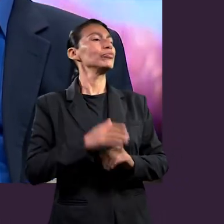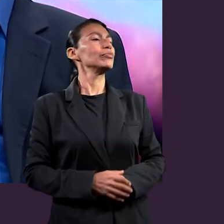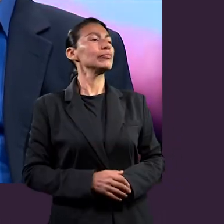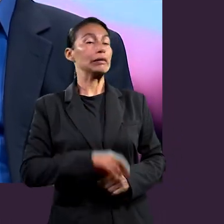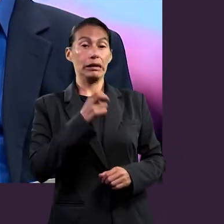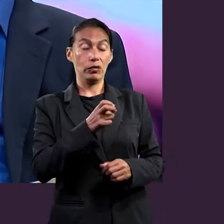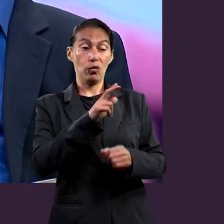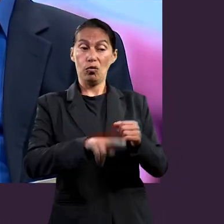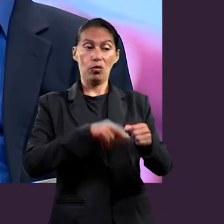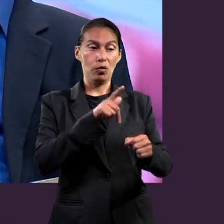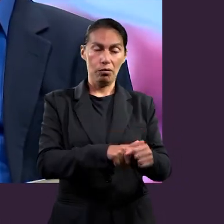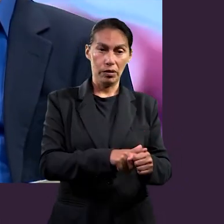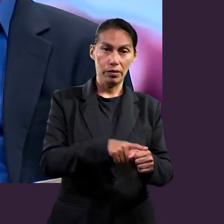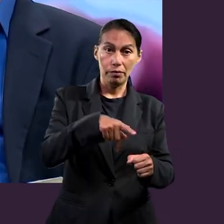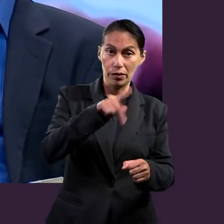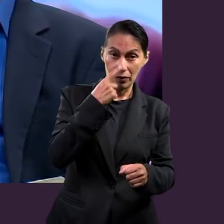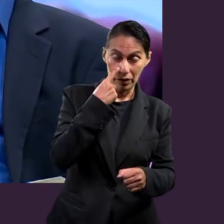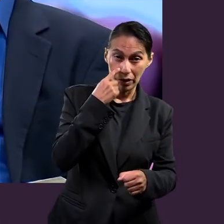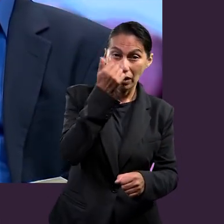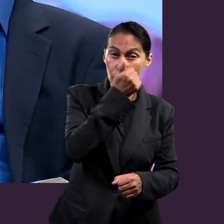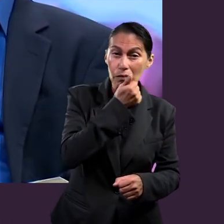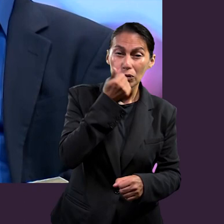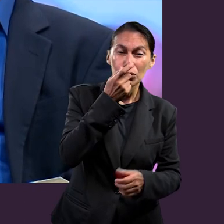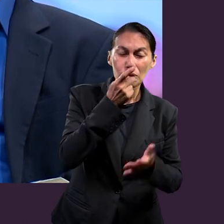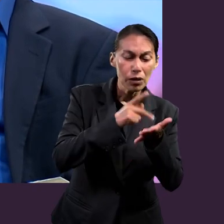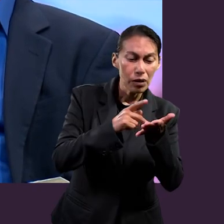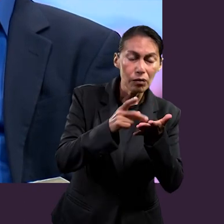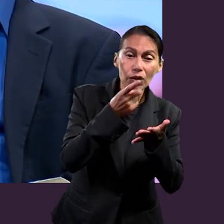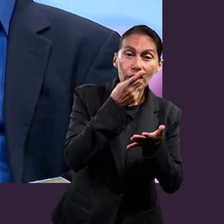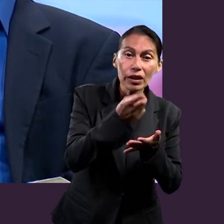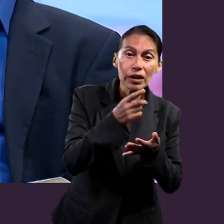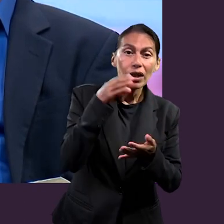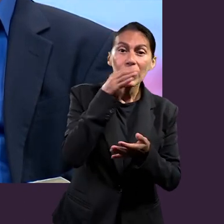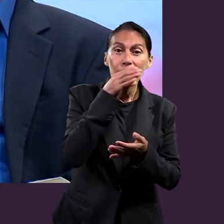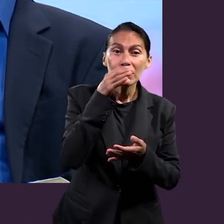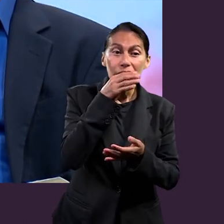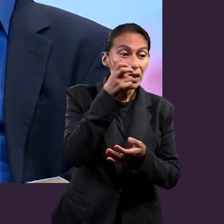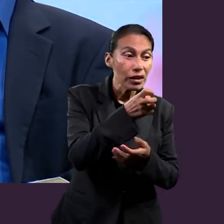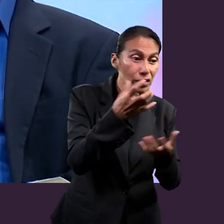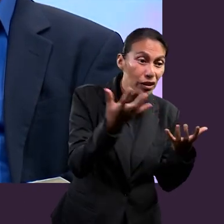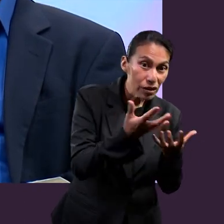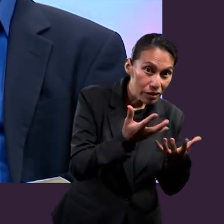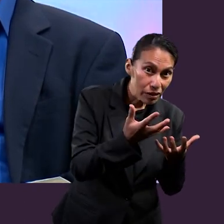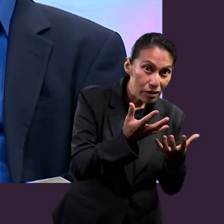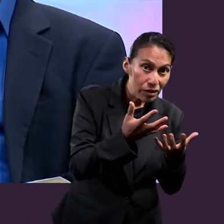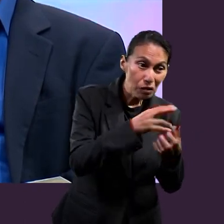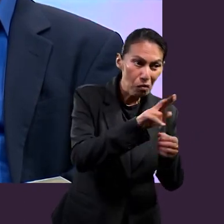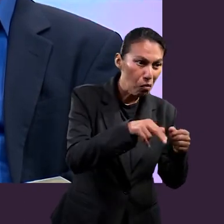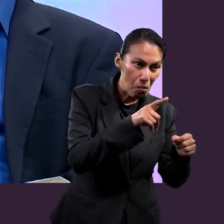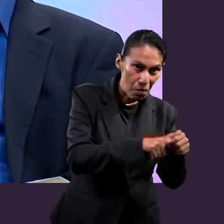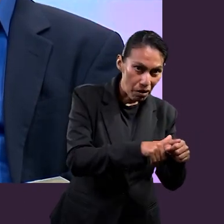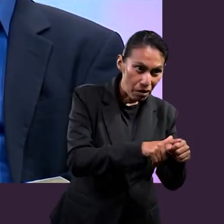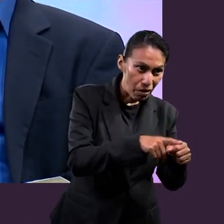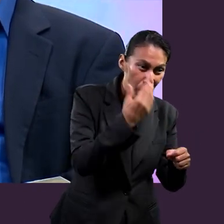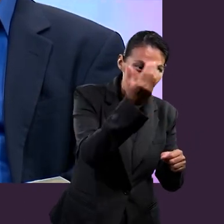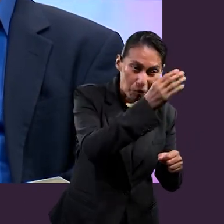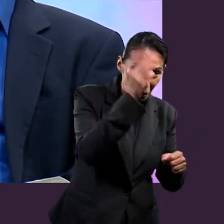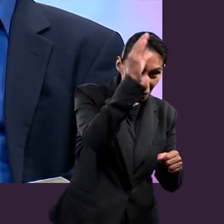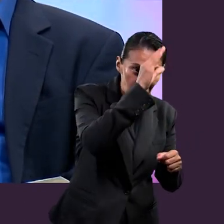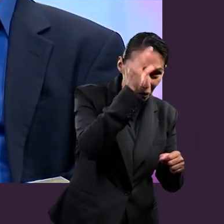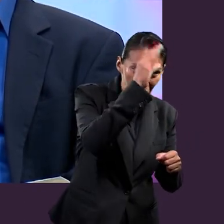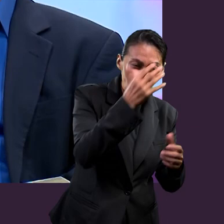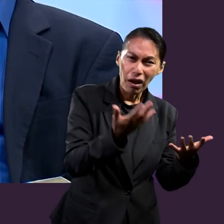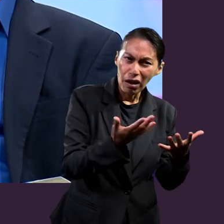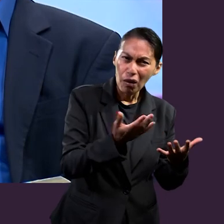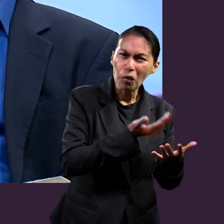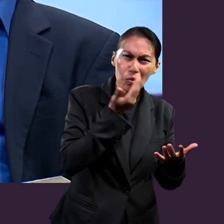mujeres y eso era normal en esa sociedad. Sin embargo, el apóstol resalta que los cristianos no debemos adaptarnos a